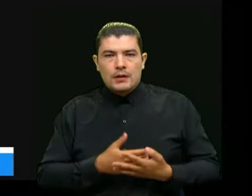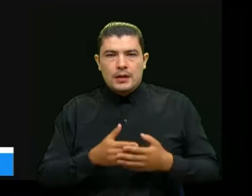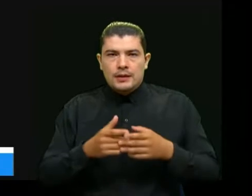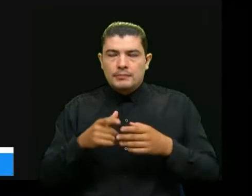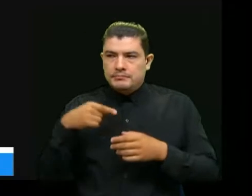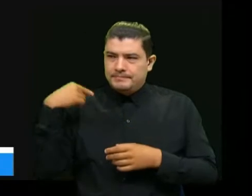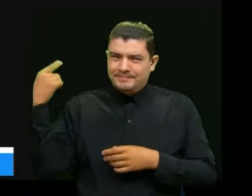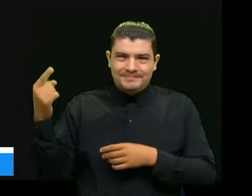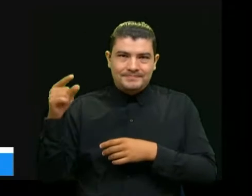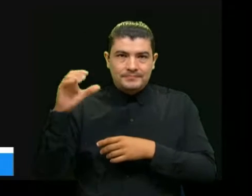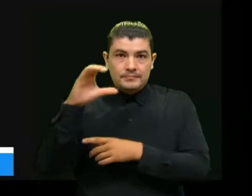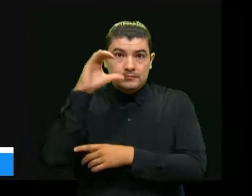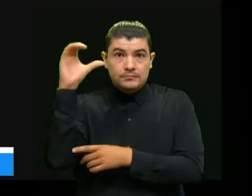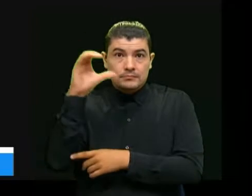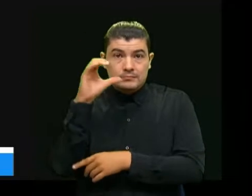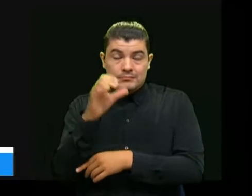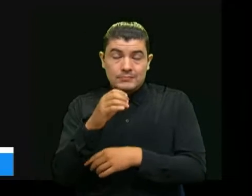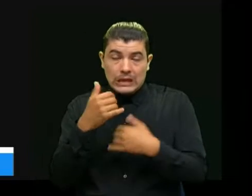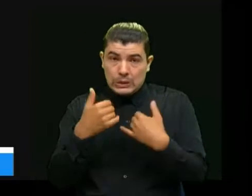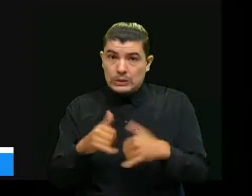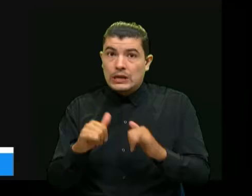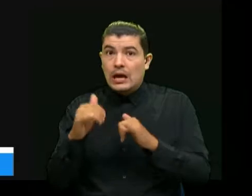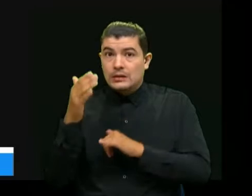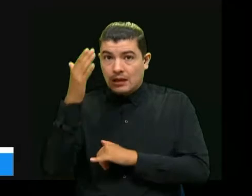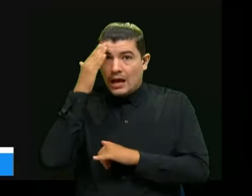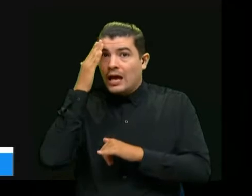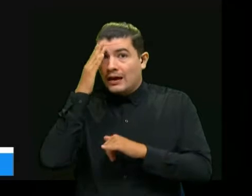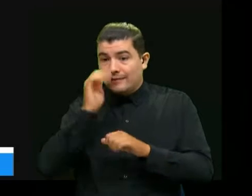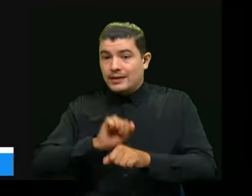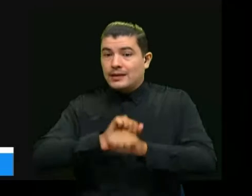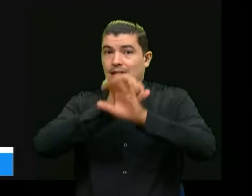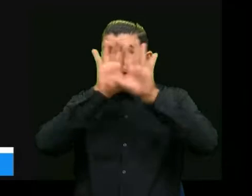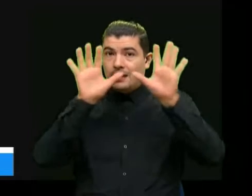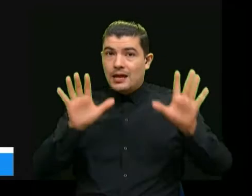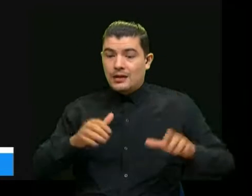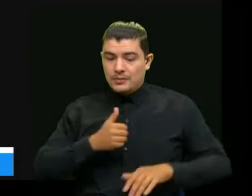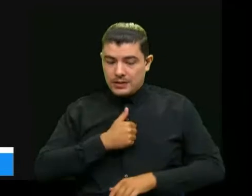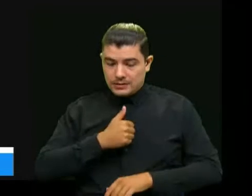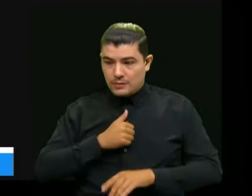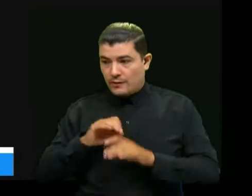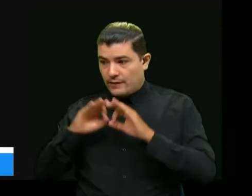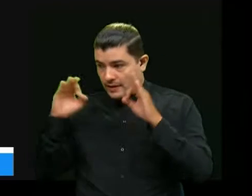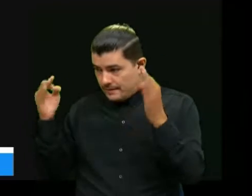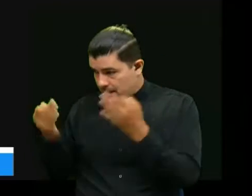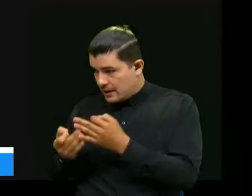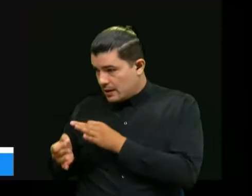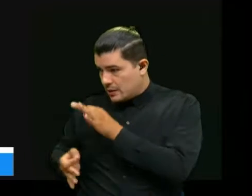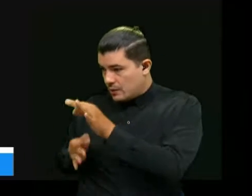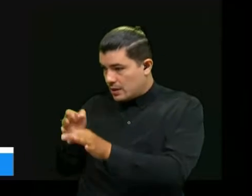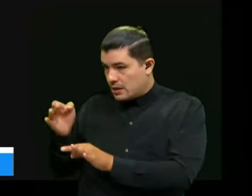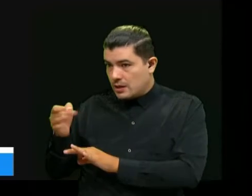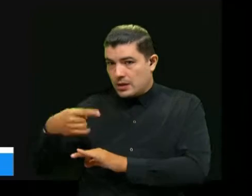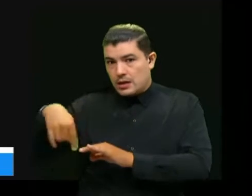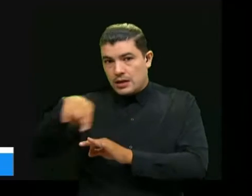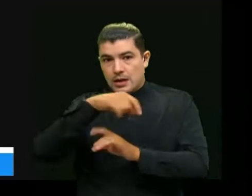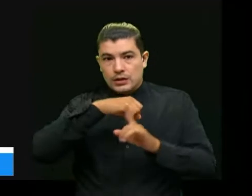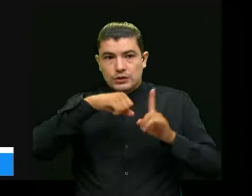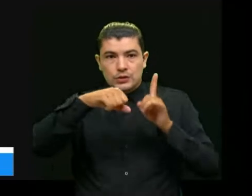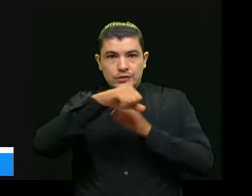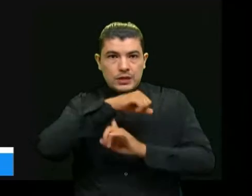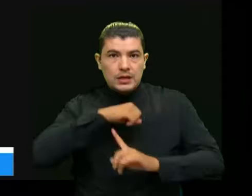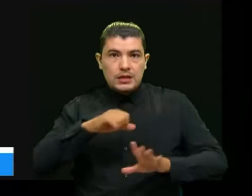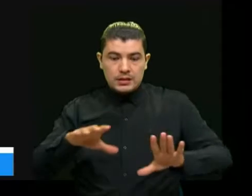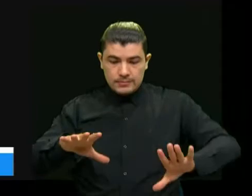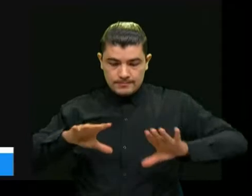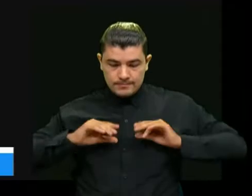colombianos ha quedado clara la responsabilidad que se tiene para con uno mismo, con la familia y para el resto de la comunidad en el